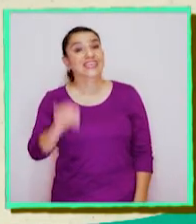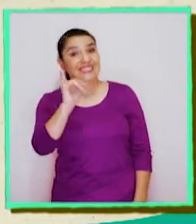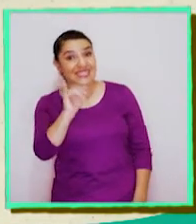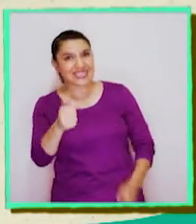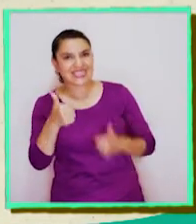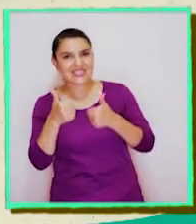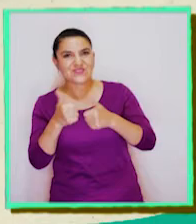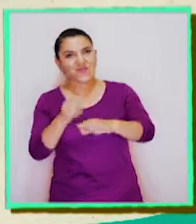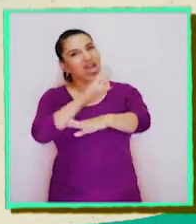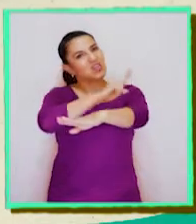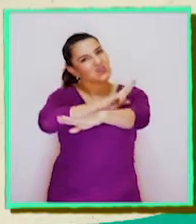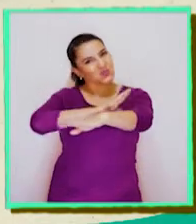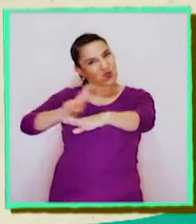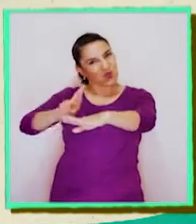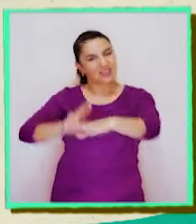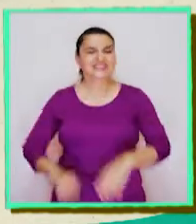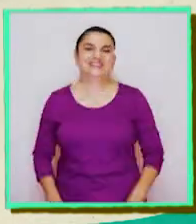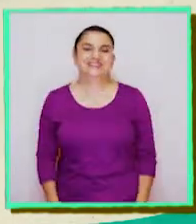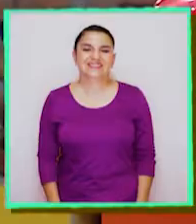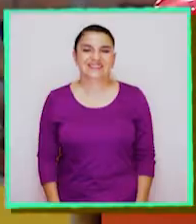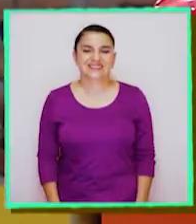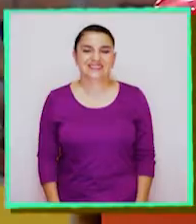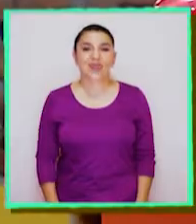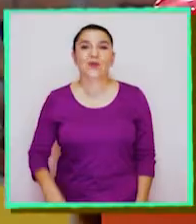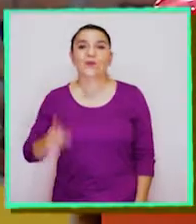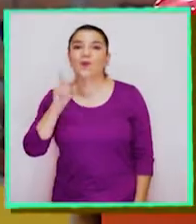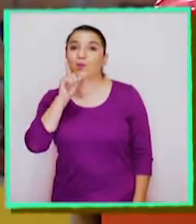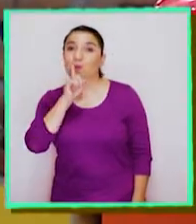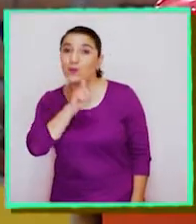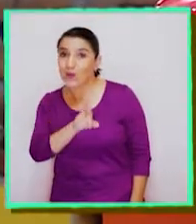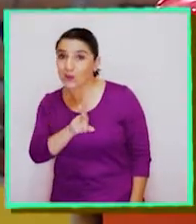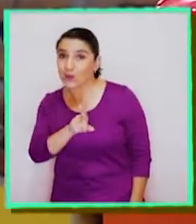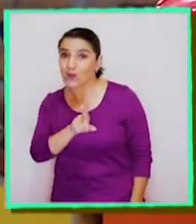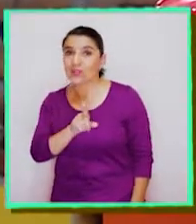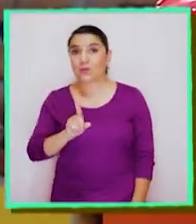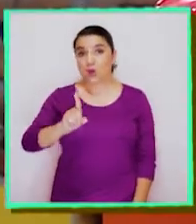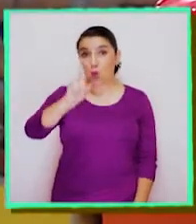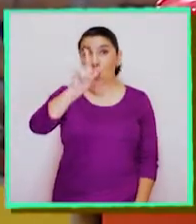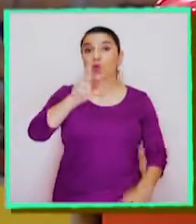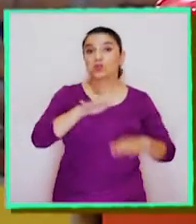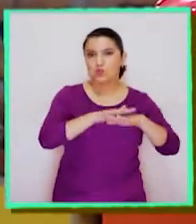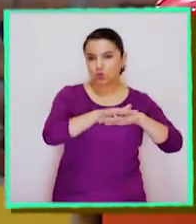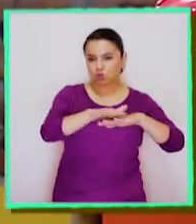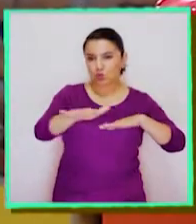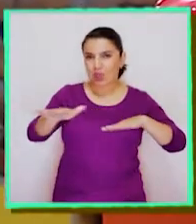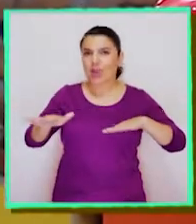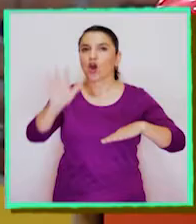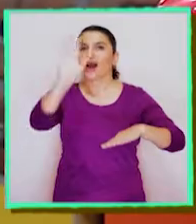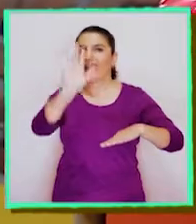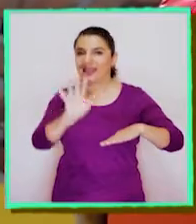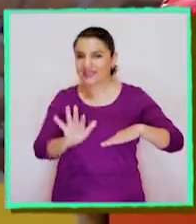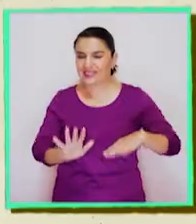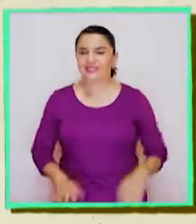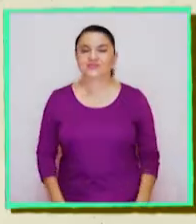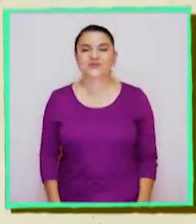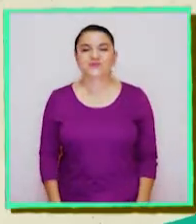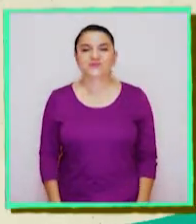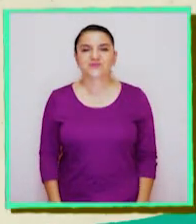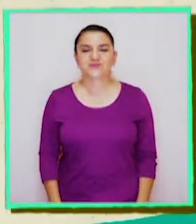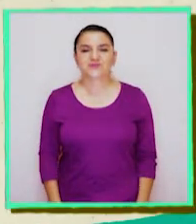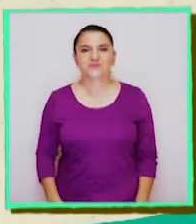¡Súper! ¡A la zona sur! Por último, nos va quedando un tipo de suelo que se caracteriza